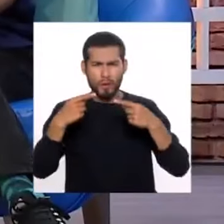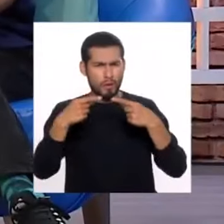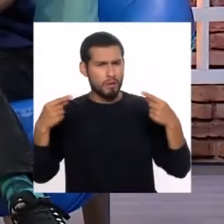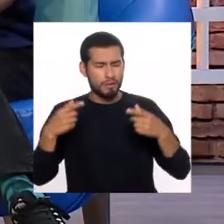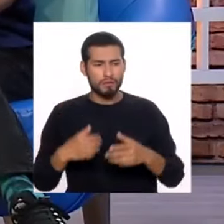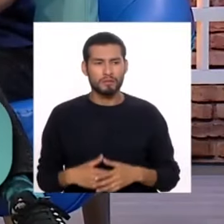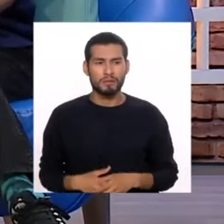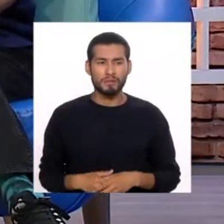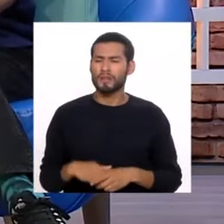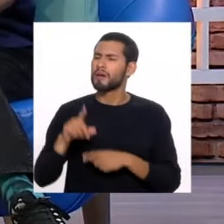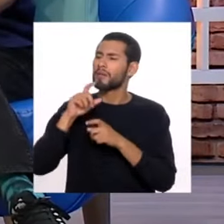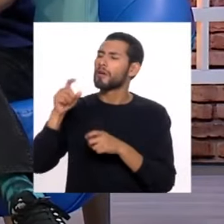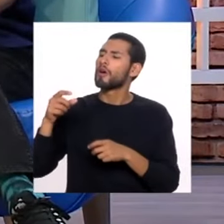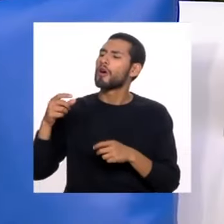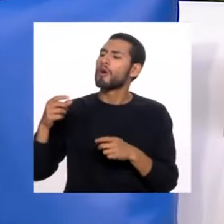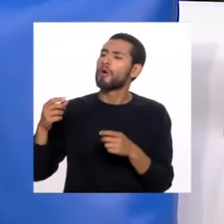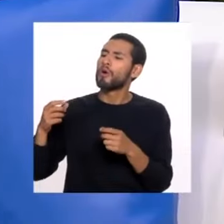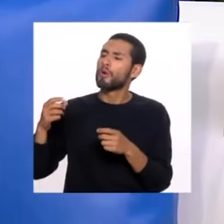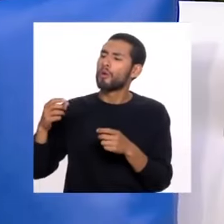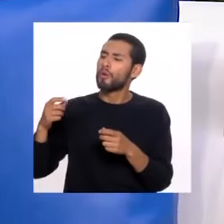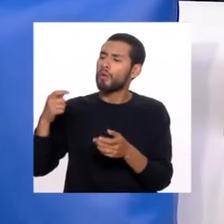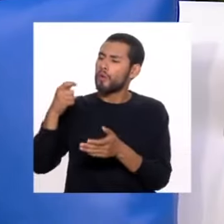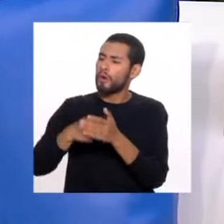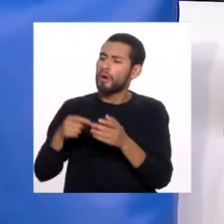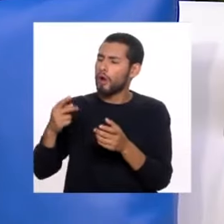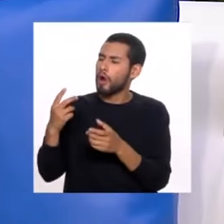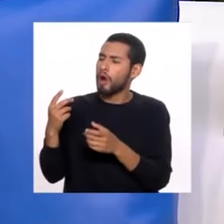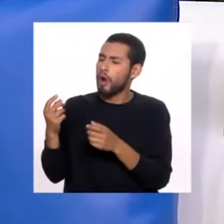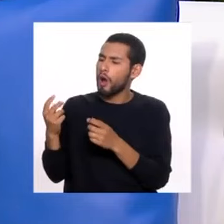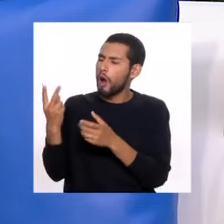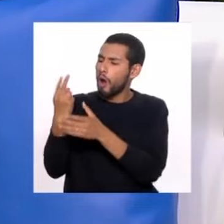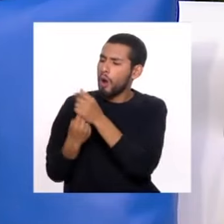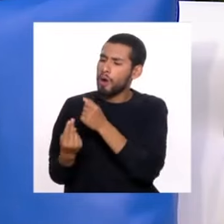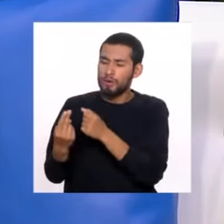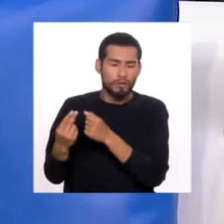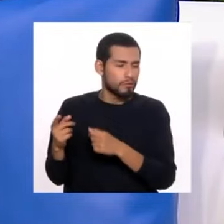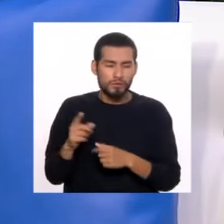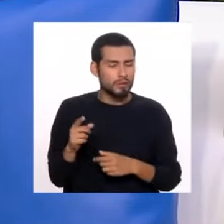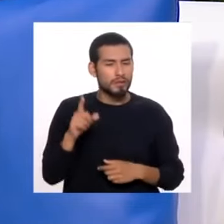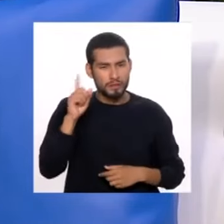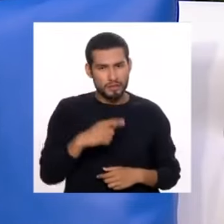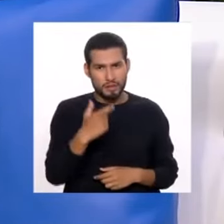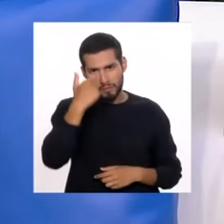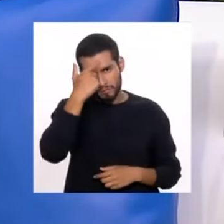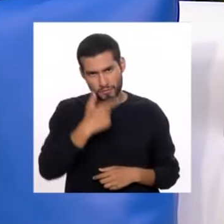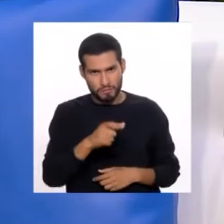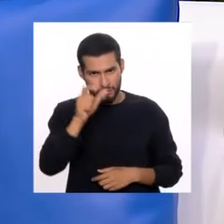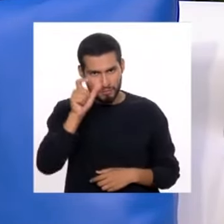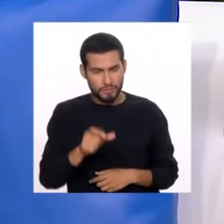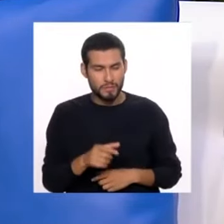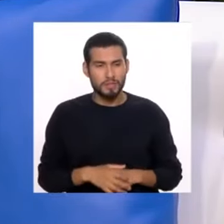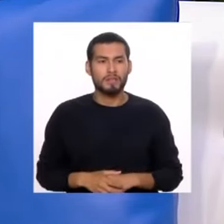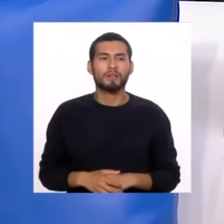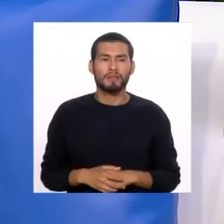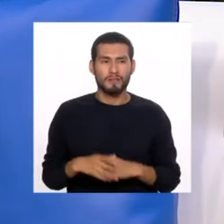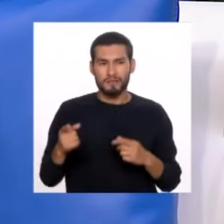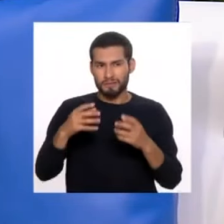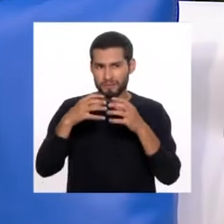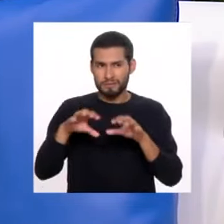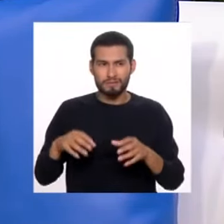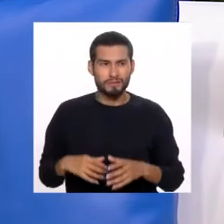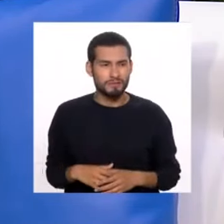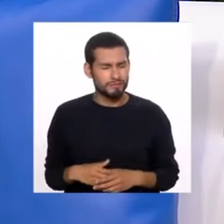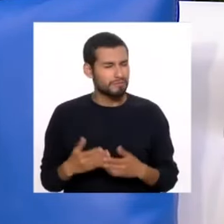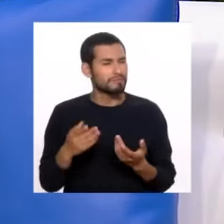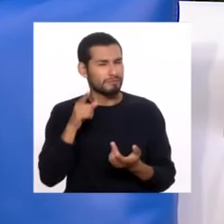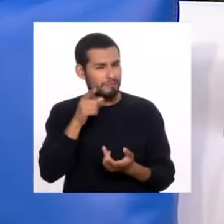mancomunadas, nos preguntan? En este caso, no. Tiene que ser cuenta personal necesariamente. Ah, personal. Cuenta personal. Generando la división. No, no.